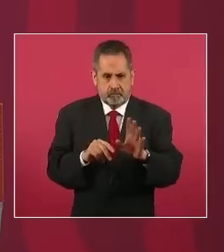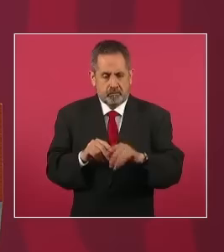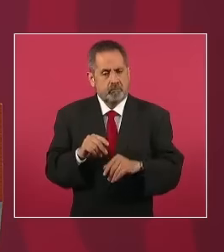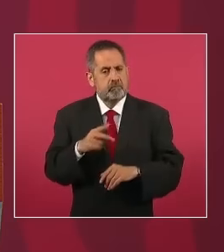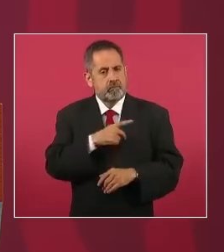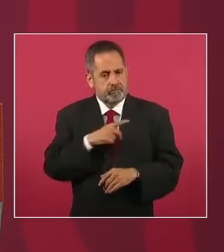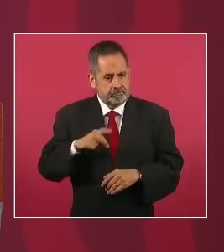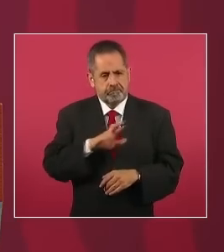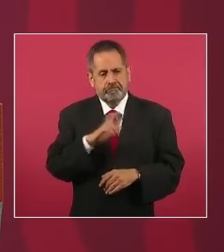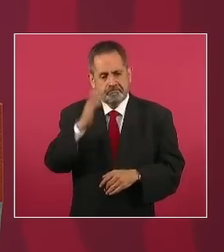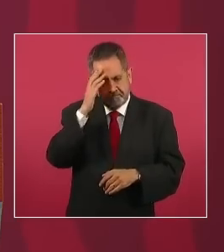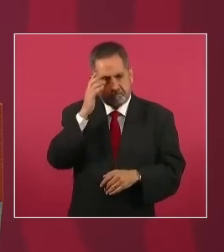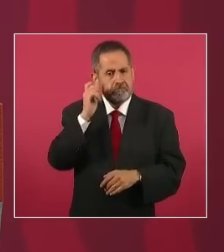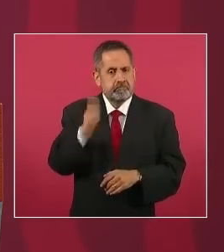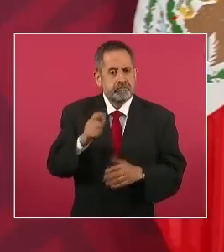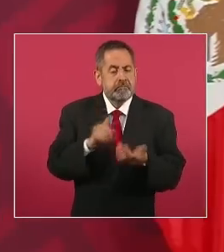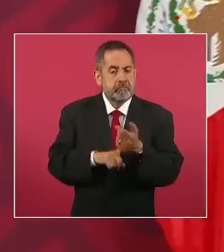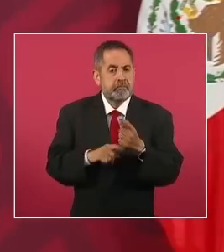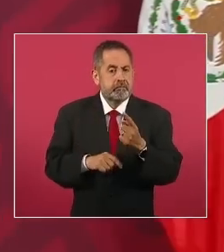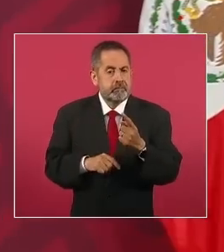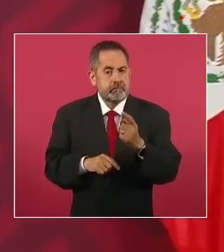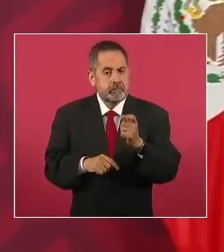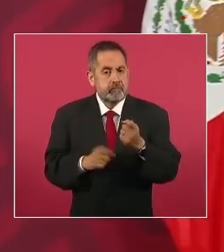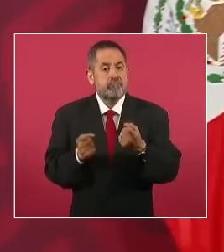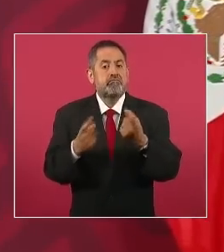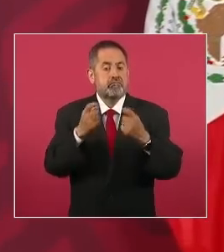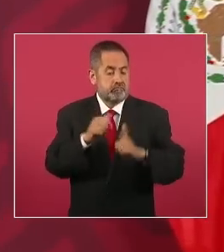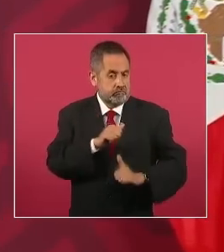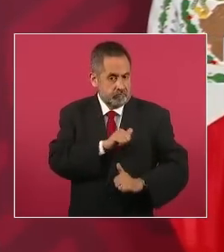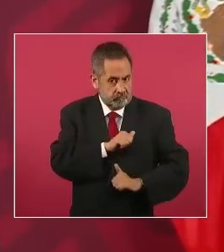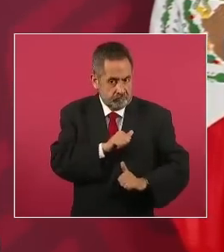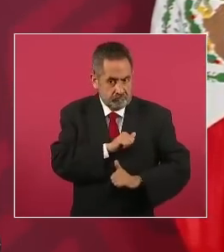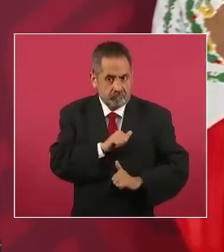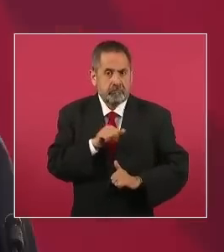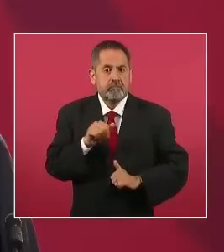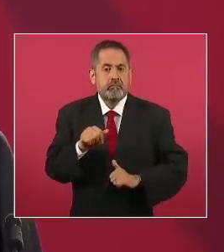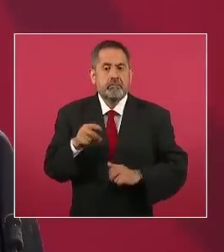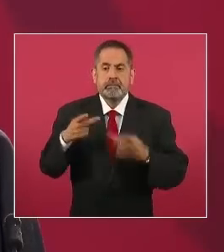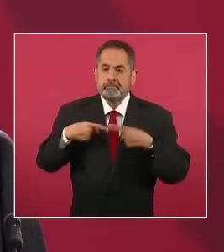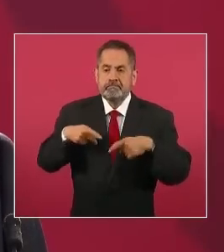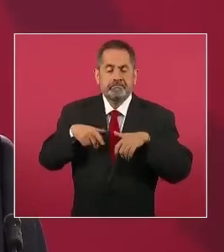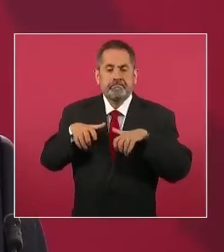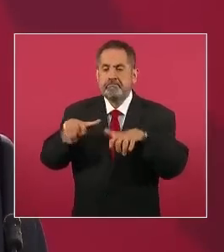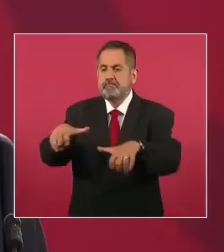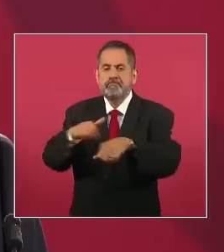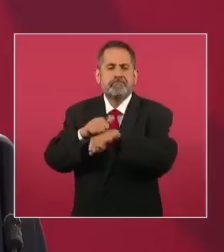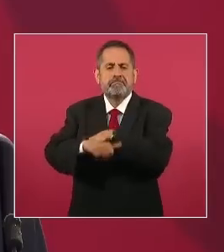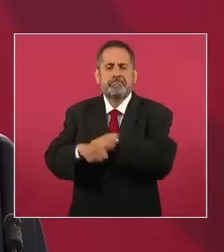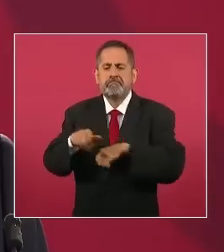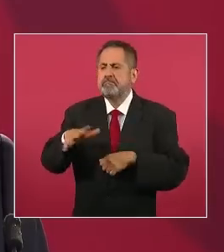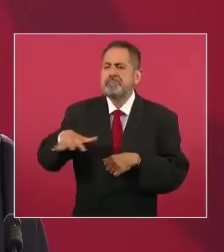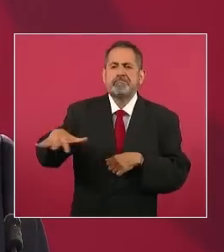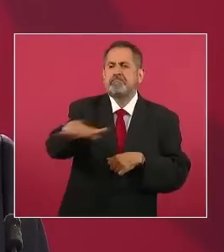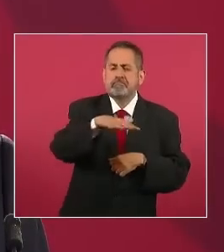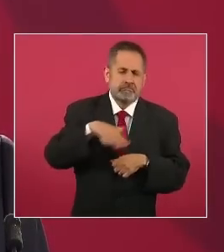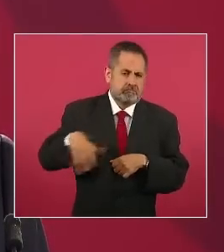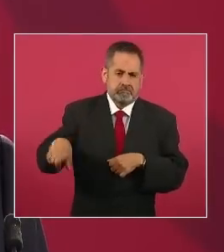no pero es que es para darles de tragar a mis hijos vete a vender pepitas cabrón